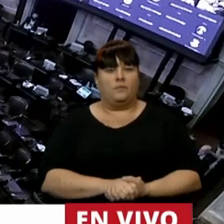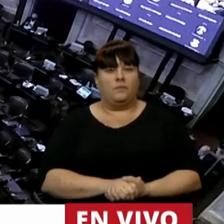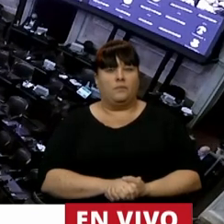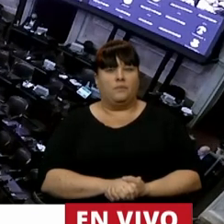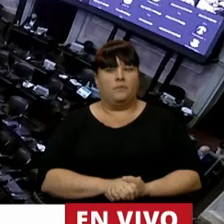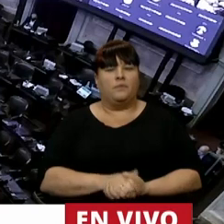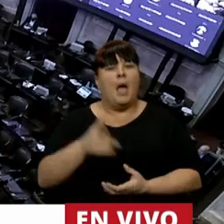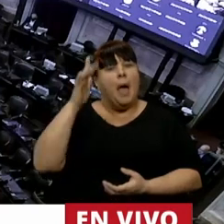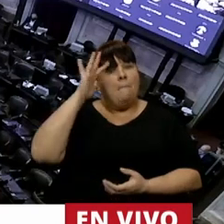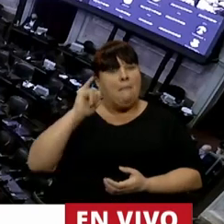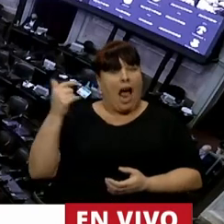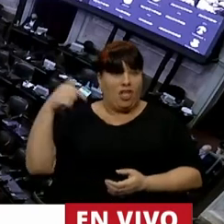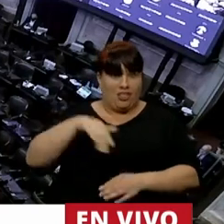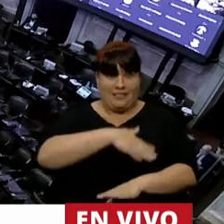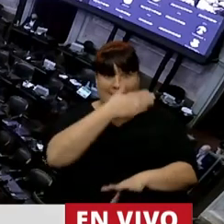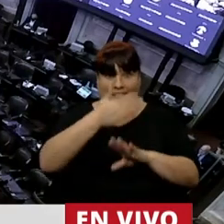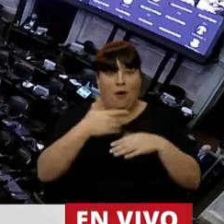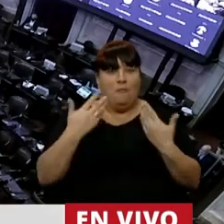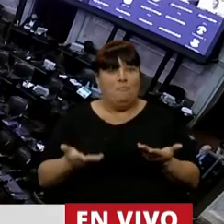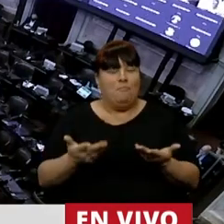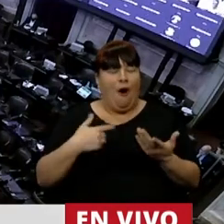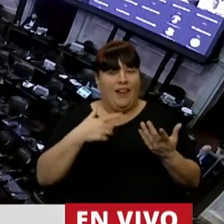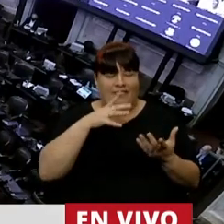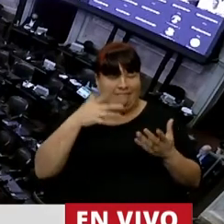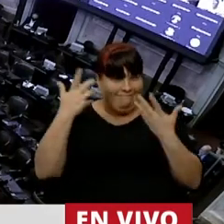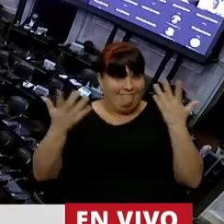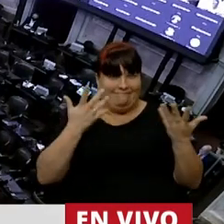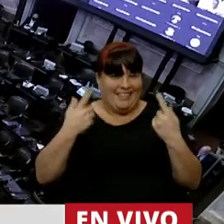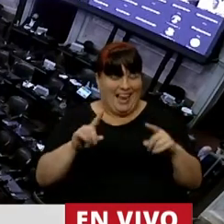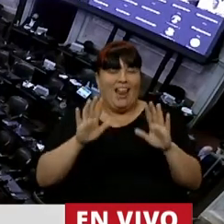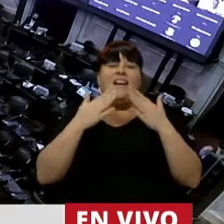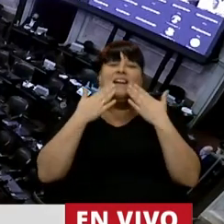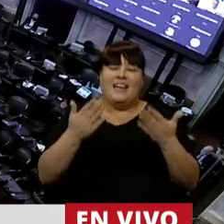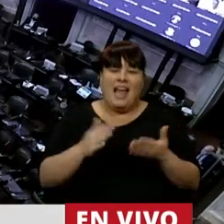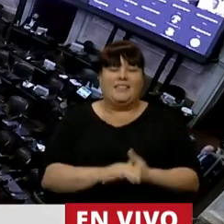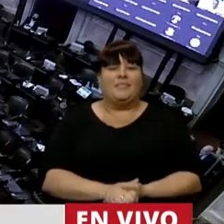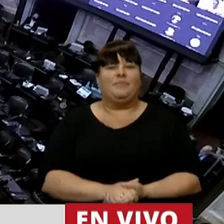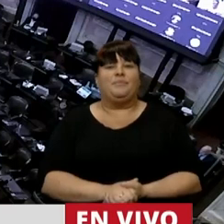Desde marzo no vengo acá, presidente, por eso está desactualizado. Gracias.